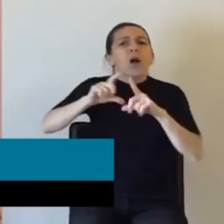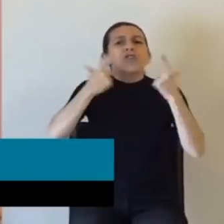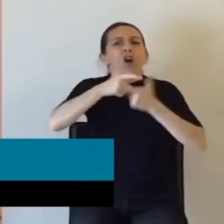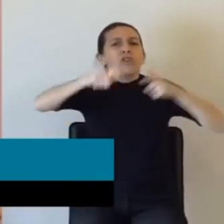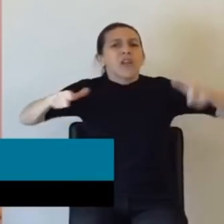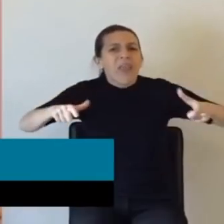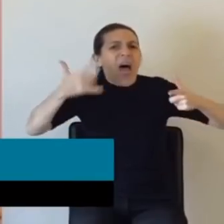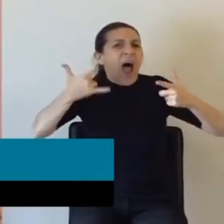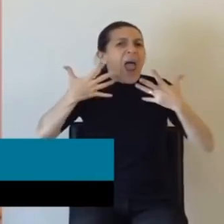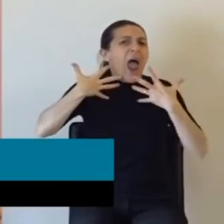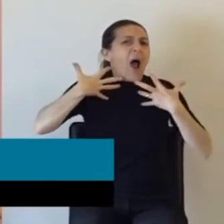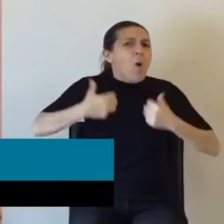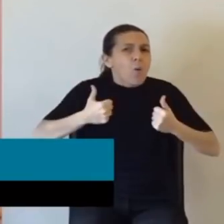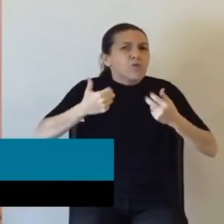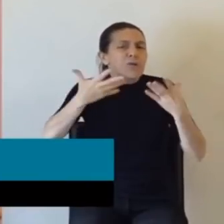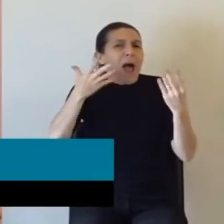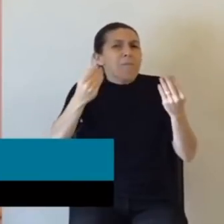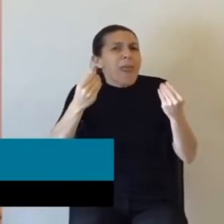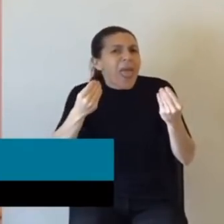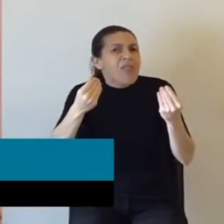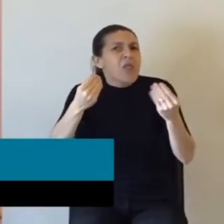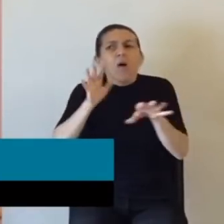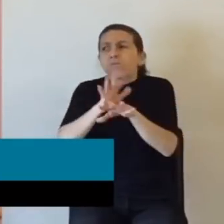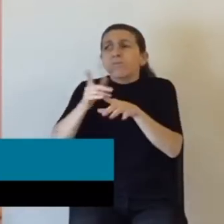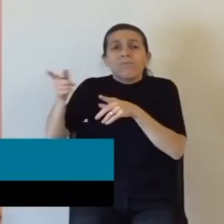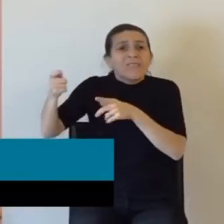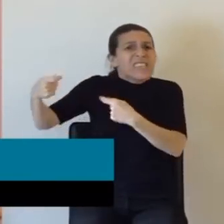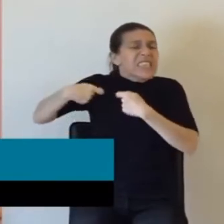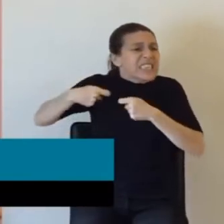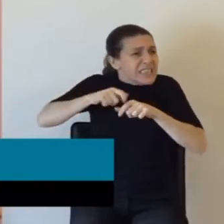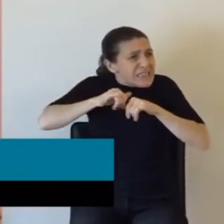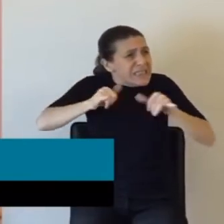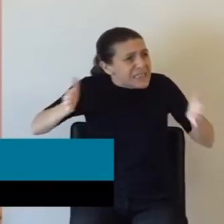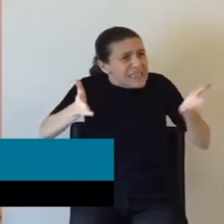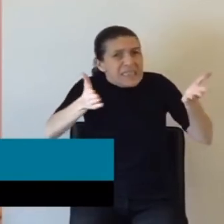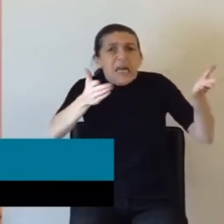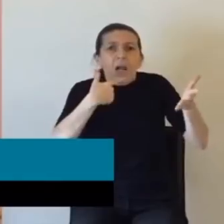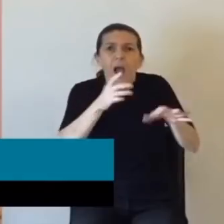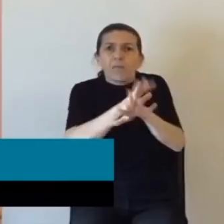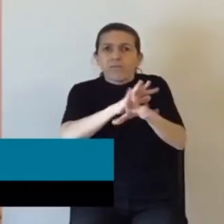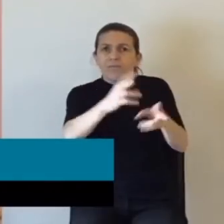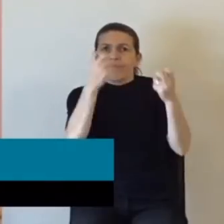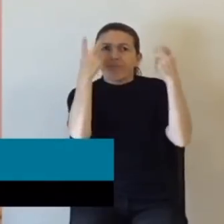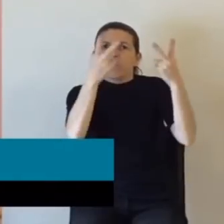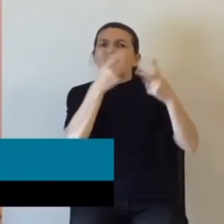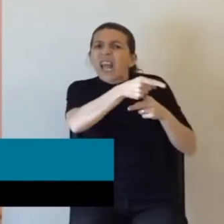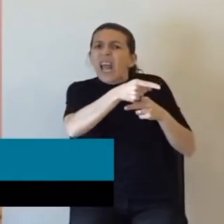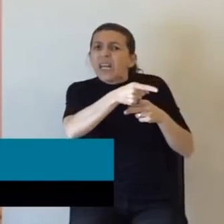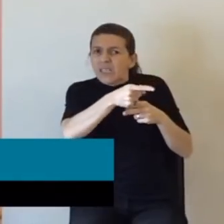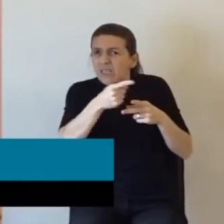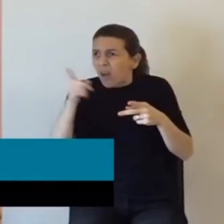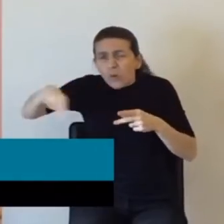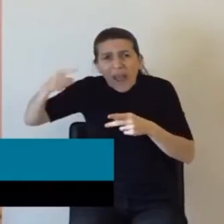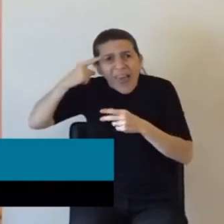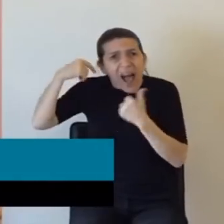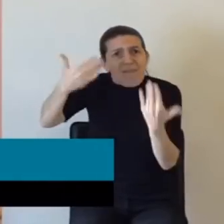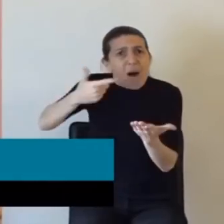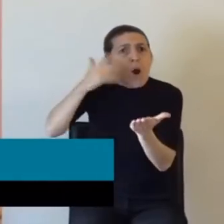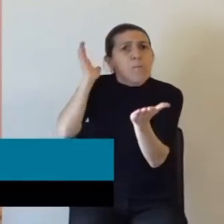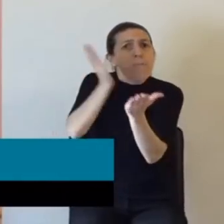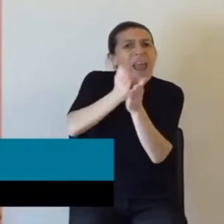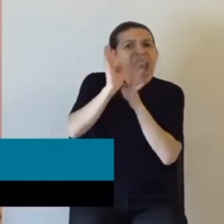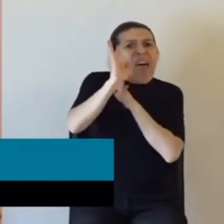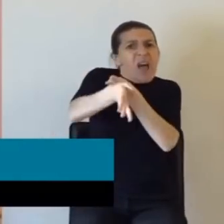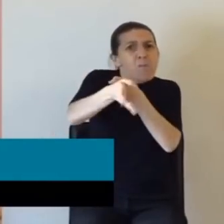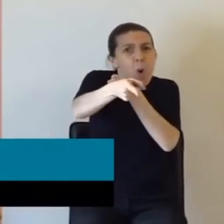angustia, de temor, y lo que promueven es un verdadero linchamiento. ¿Qué están? ¿Por la pena de muerte? ¿Qué opinan? ¿Que toda esa gente